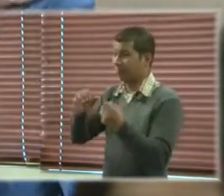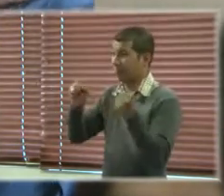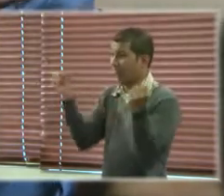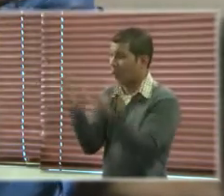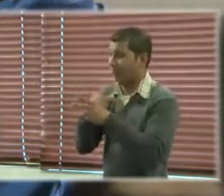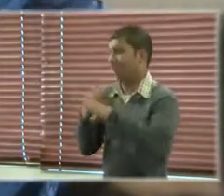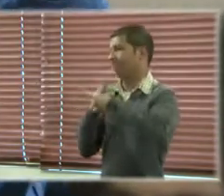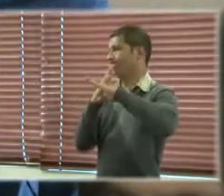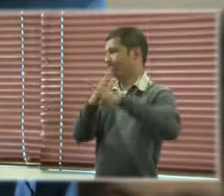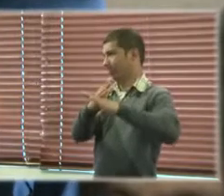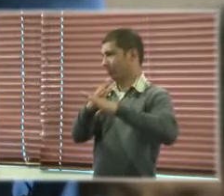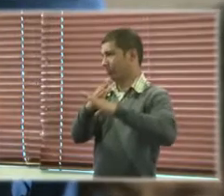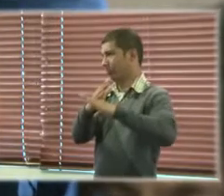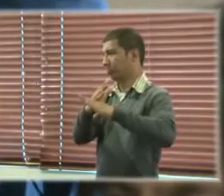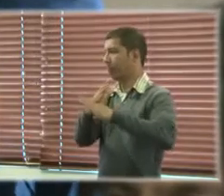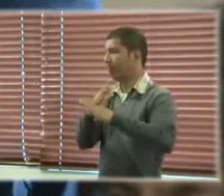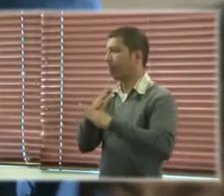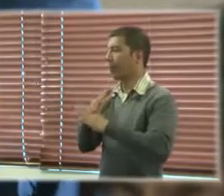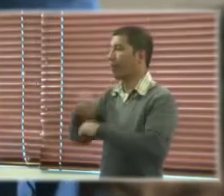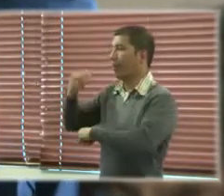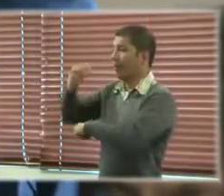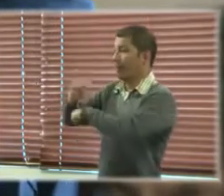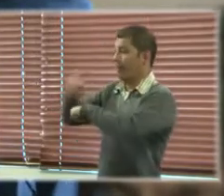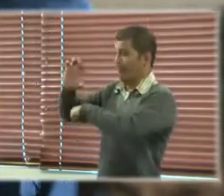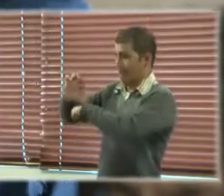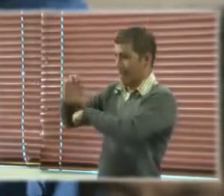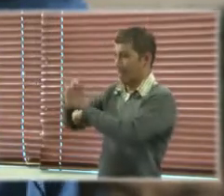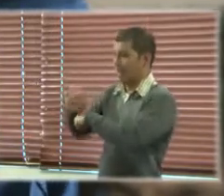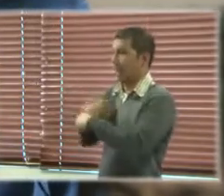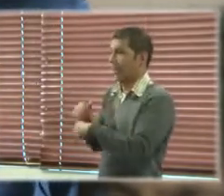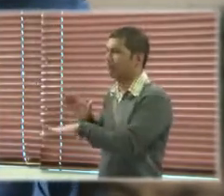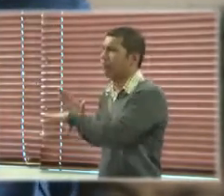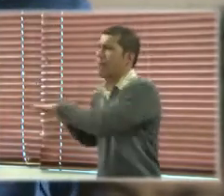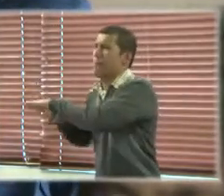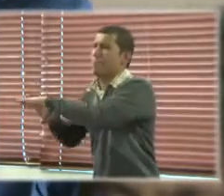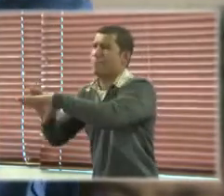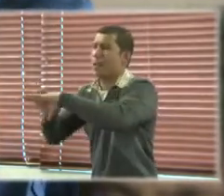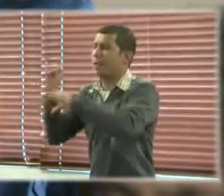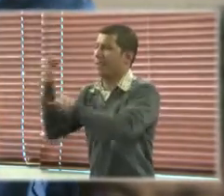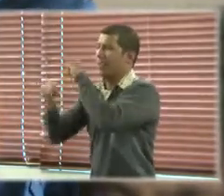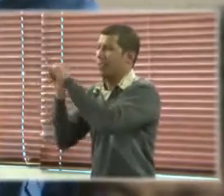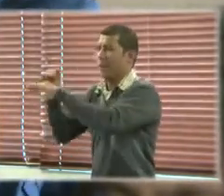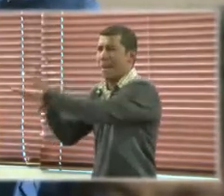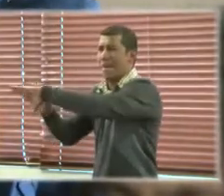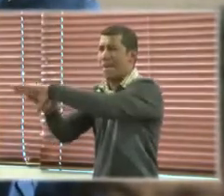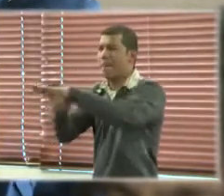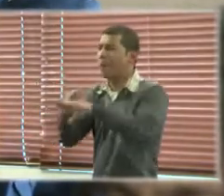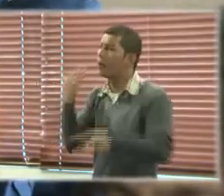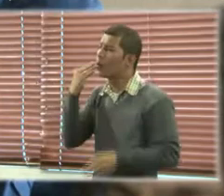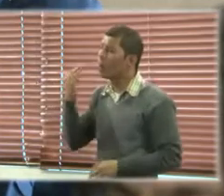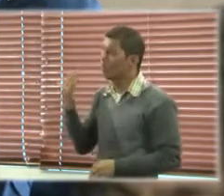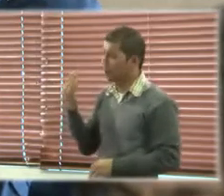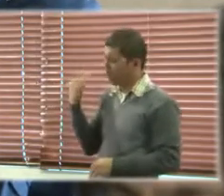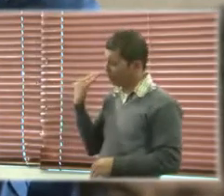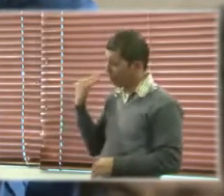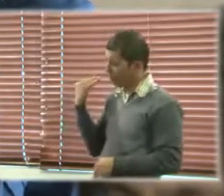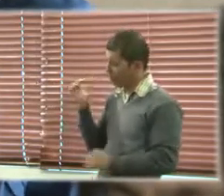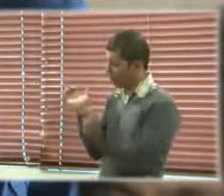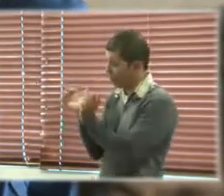Handicap International lanzó una convocatoria internacional en mayo de 2014